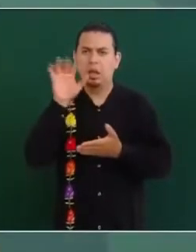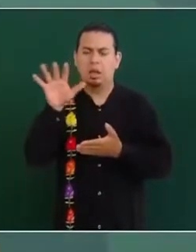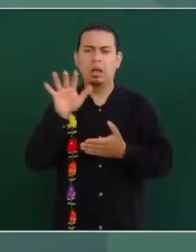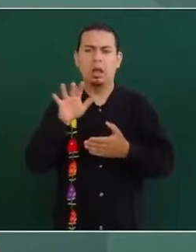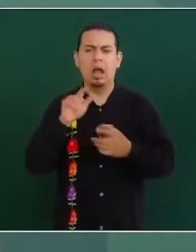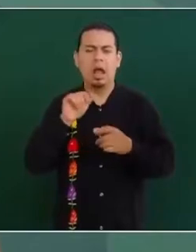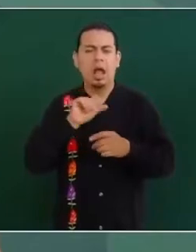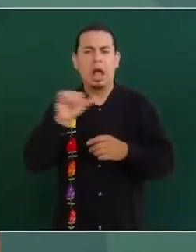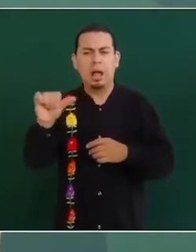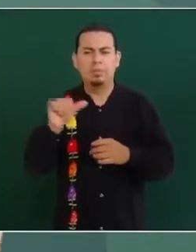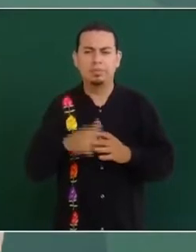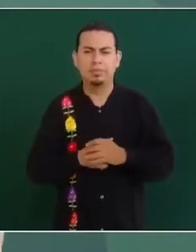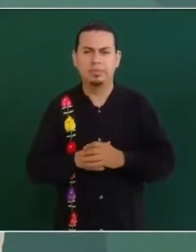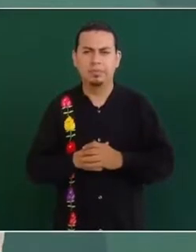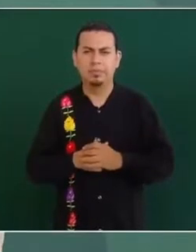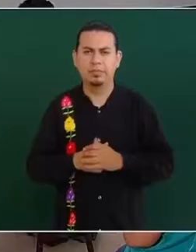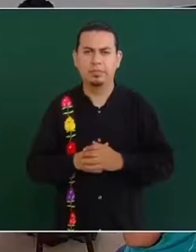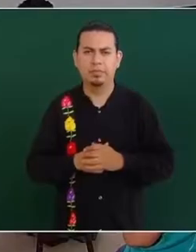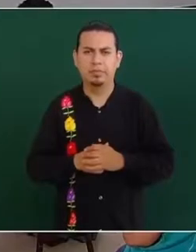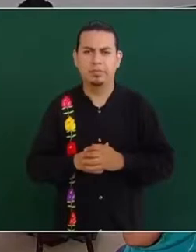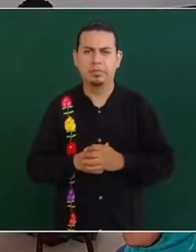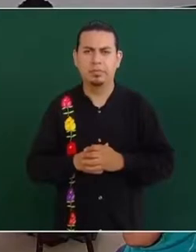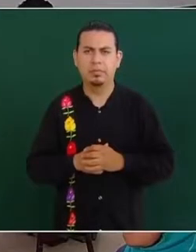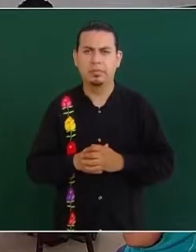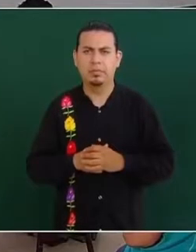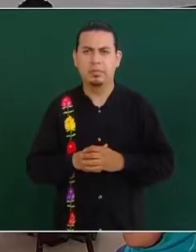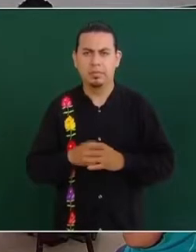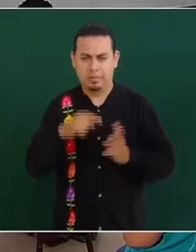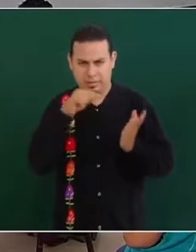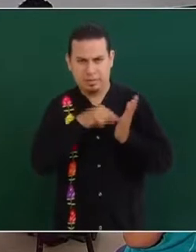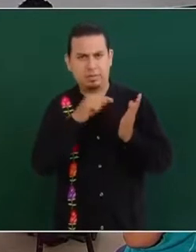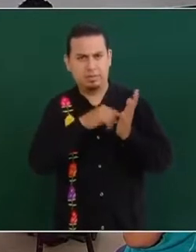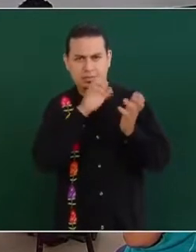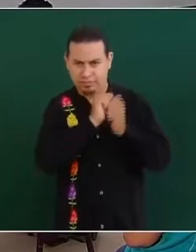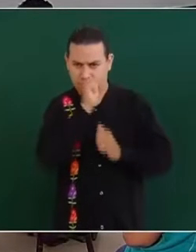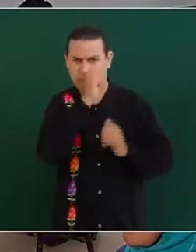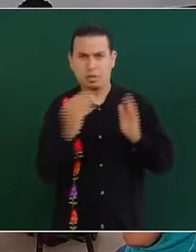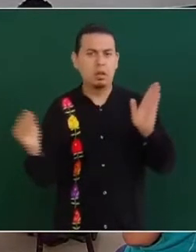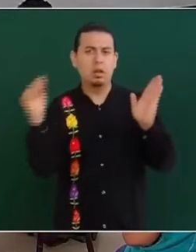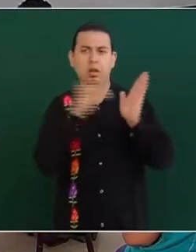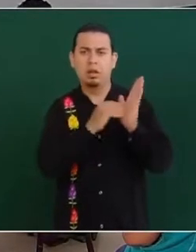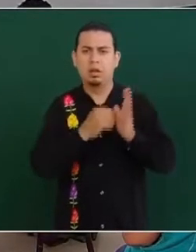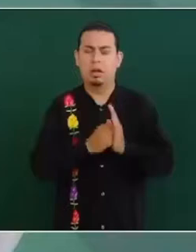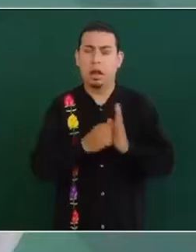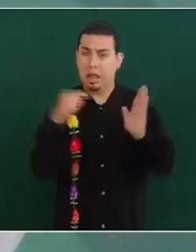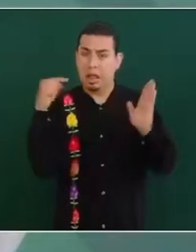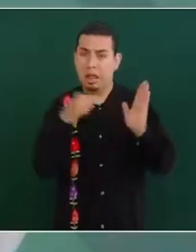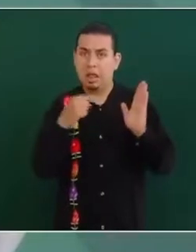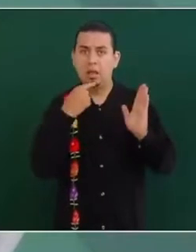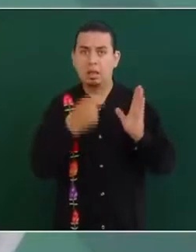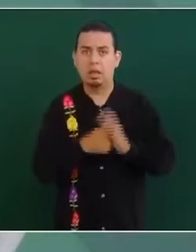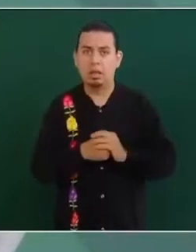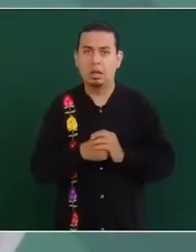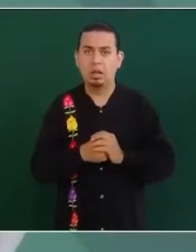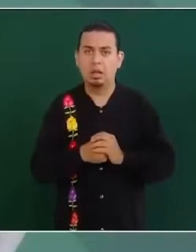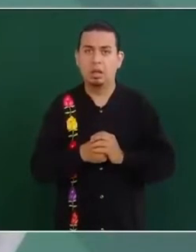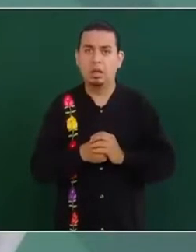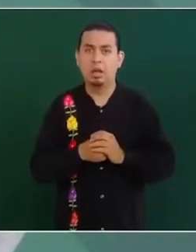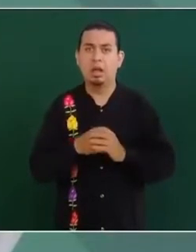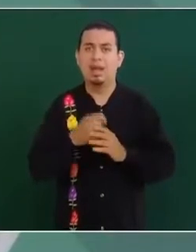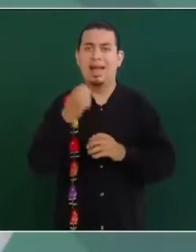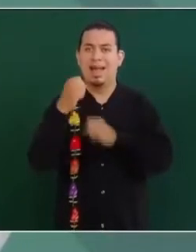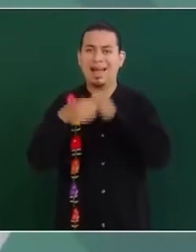un transitorio de la Constitución que no pueden reducir año